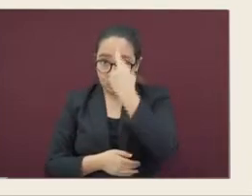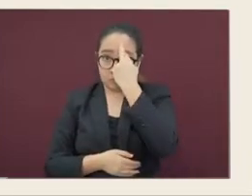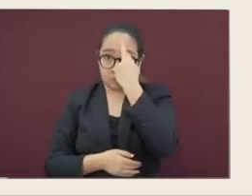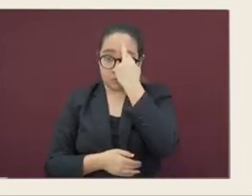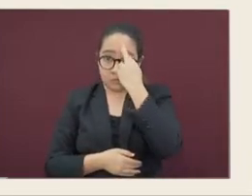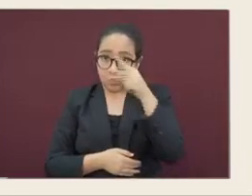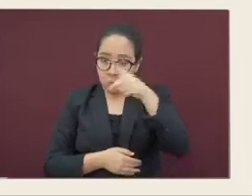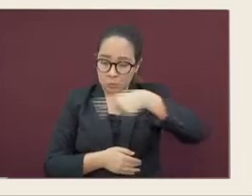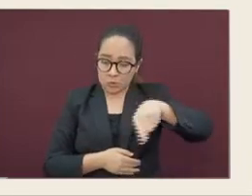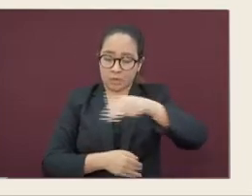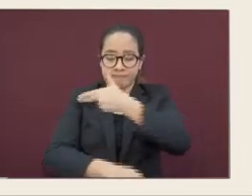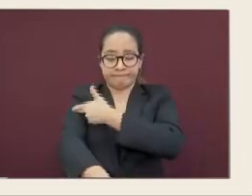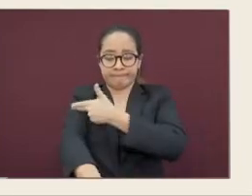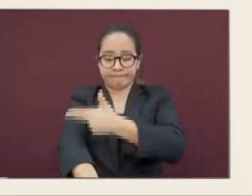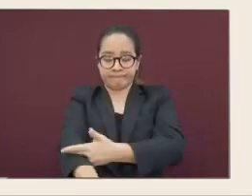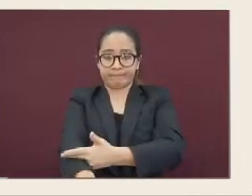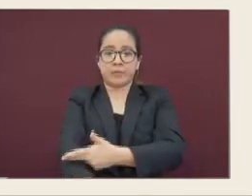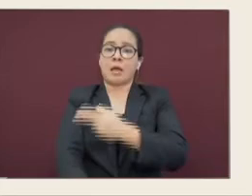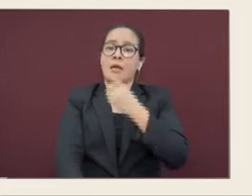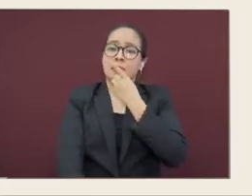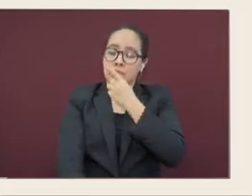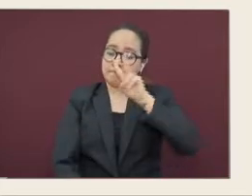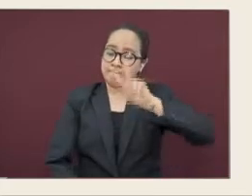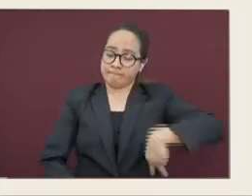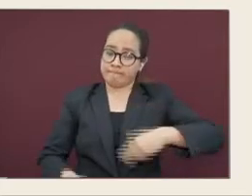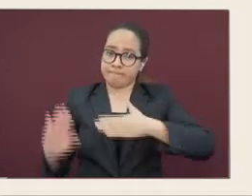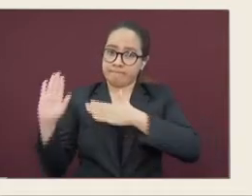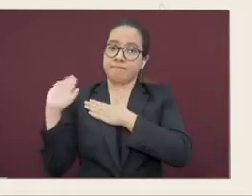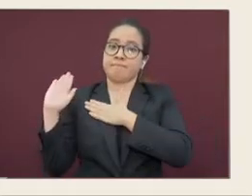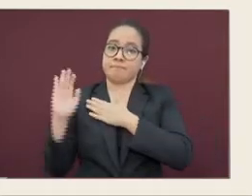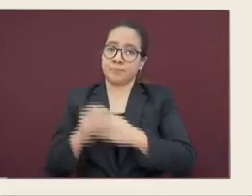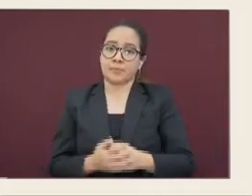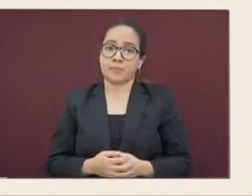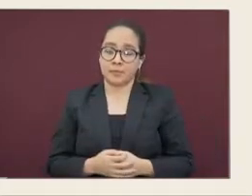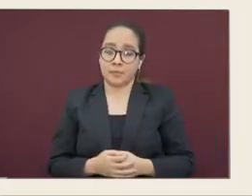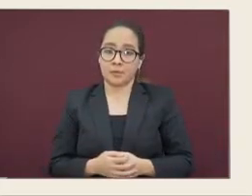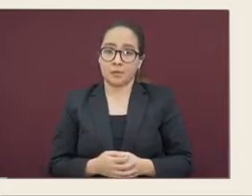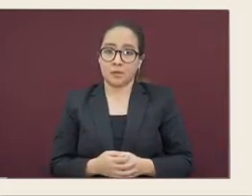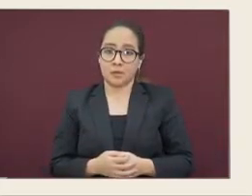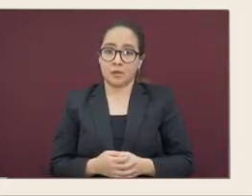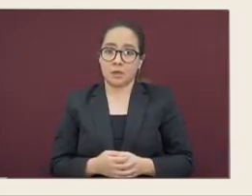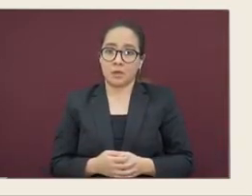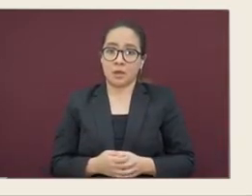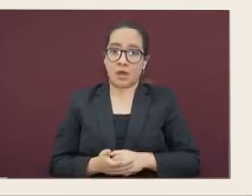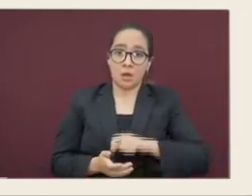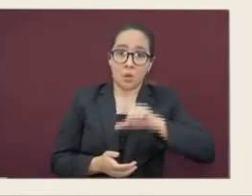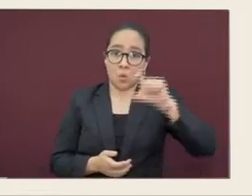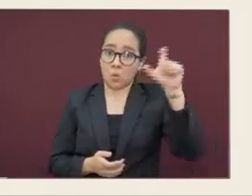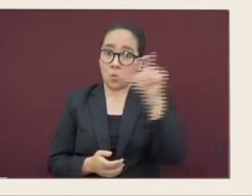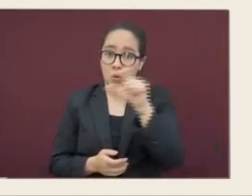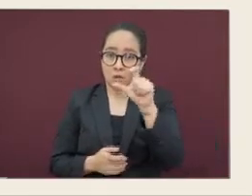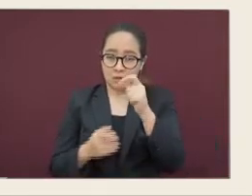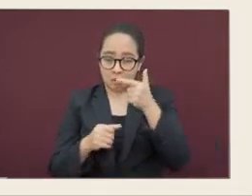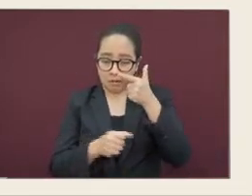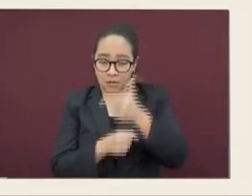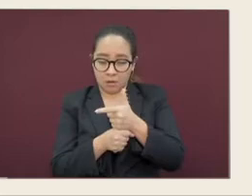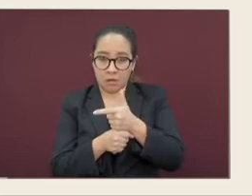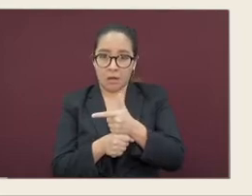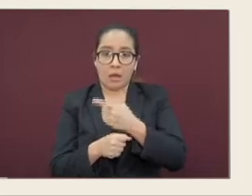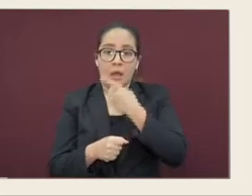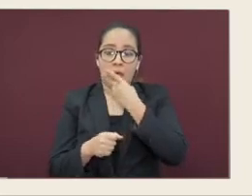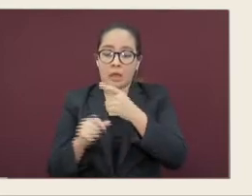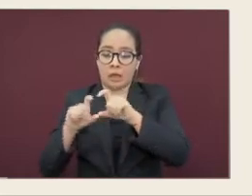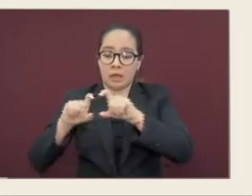totalmente honestos al responderlas. Al llegar al apartado que dice materia